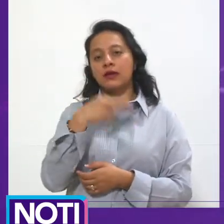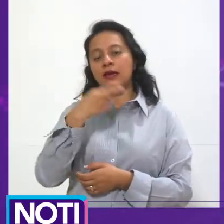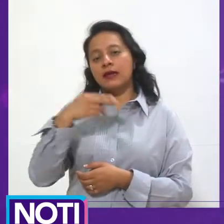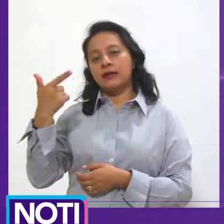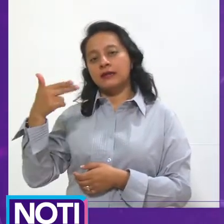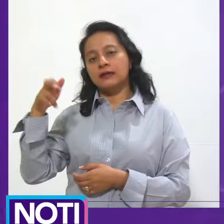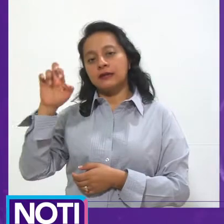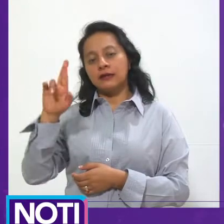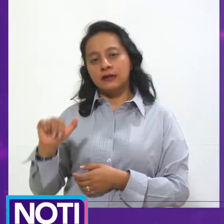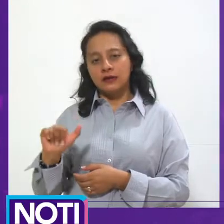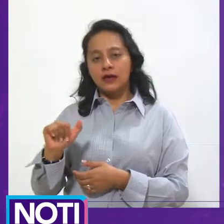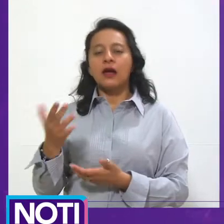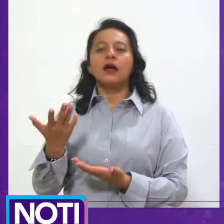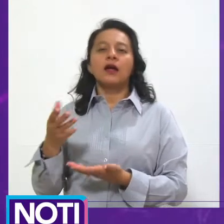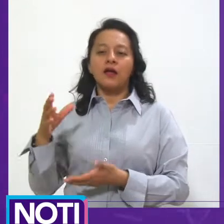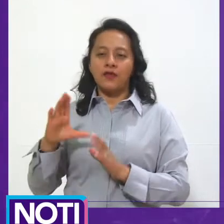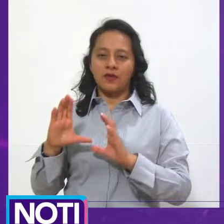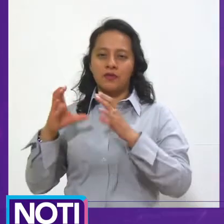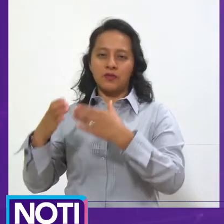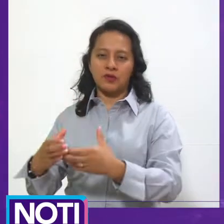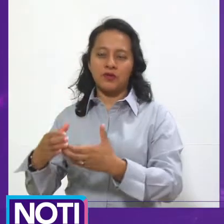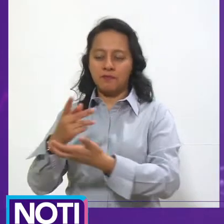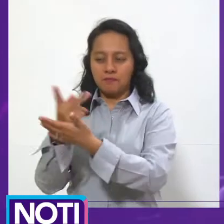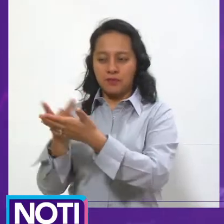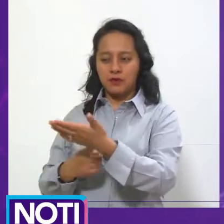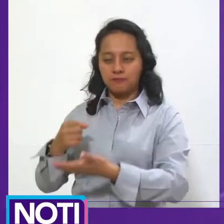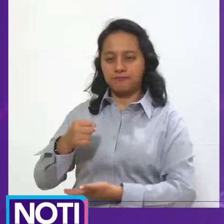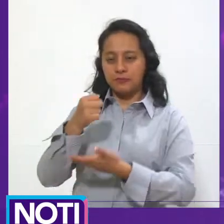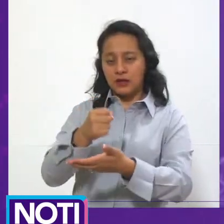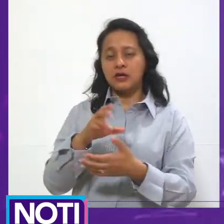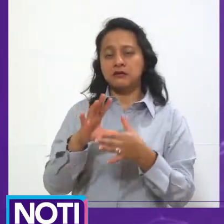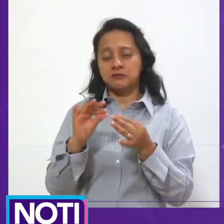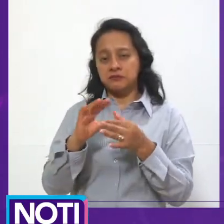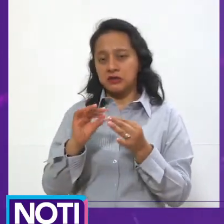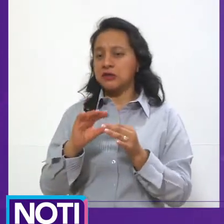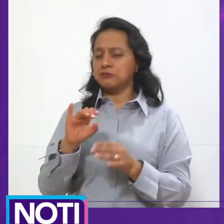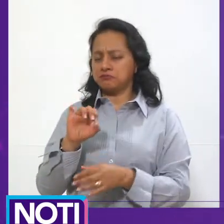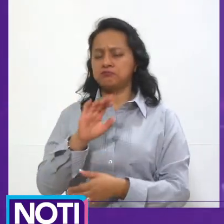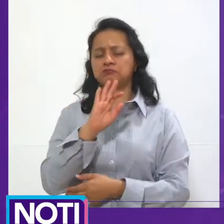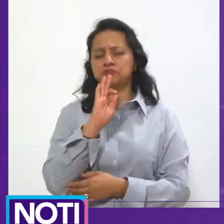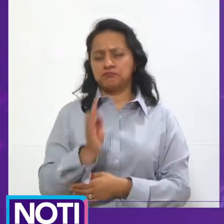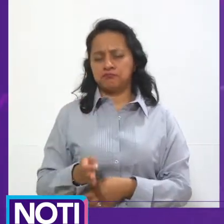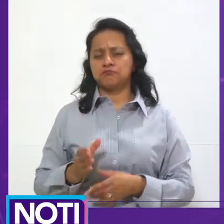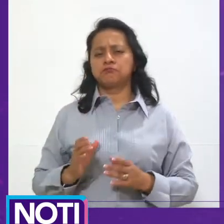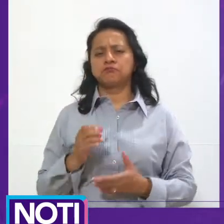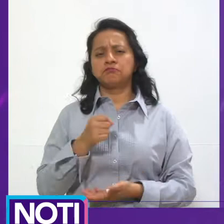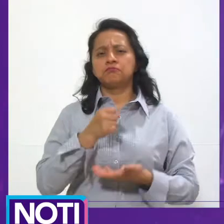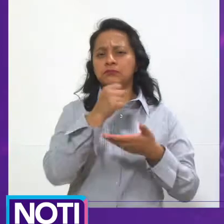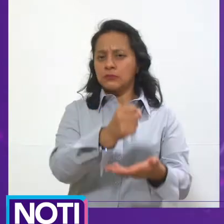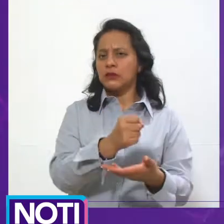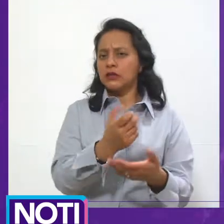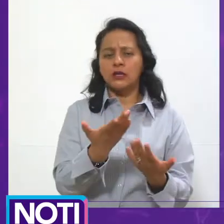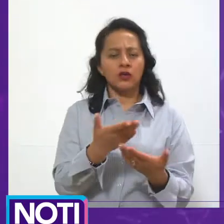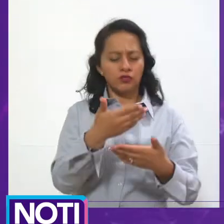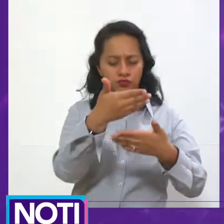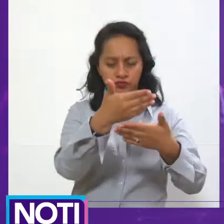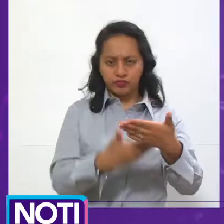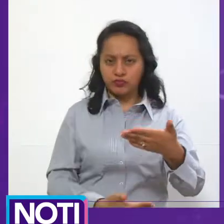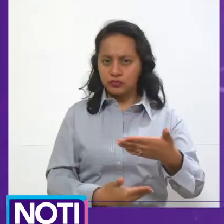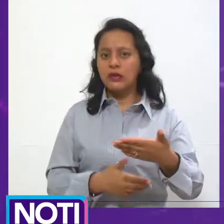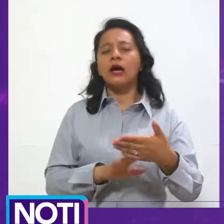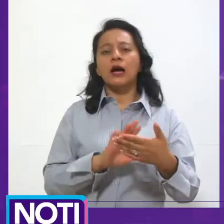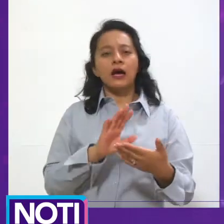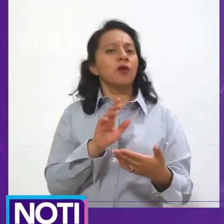sobre y apegado a los principios fiscales y disposiciones legales aplicables, pero principalmente es un presupuesto que ha fijado sus